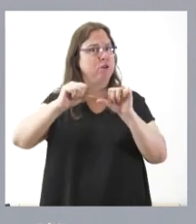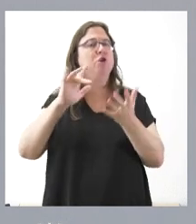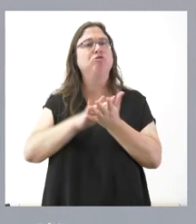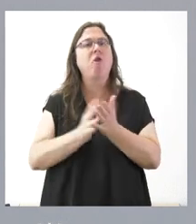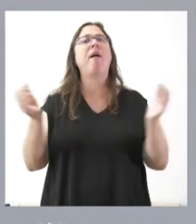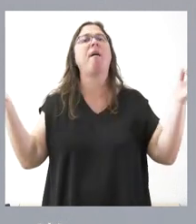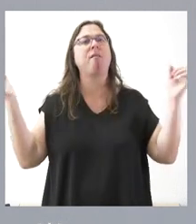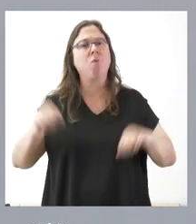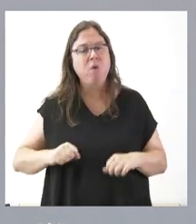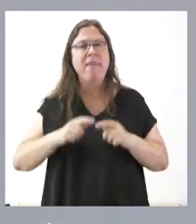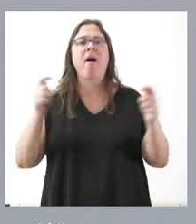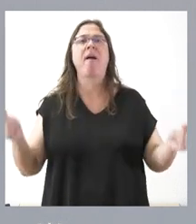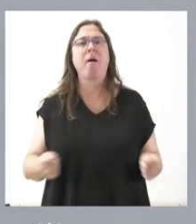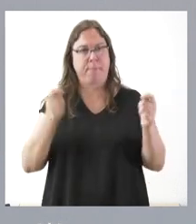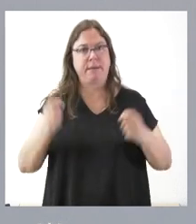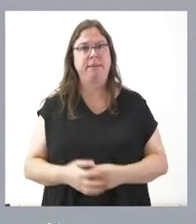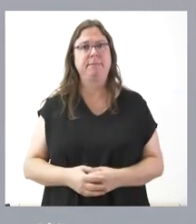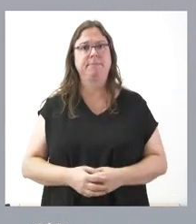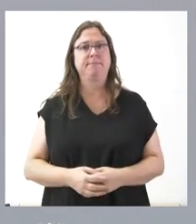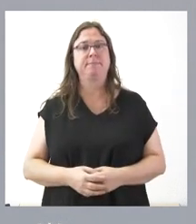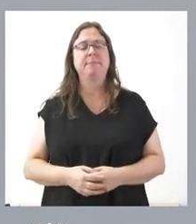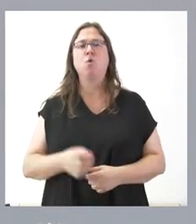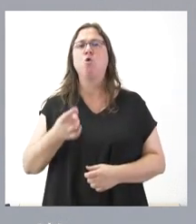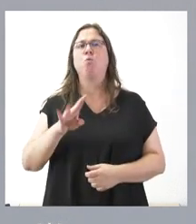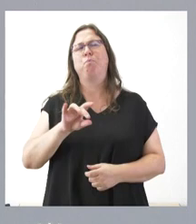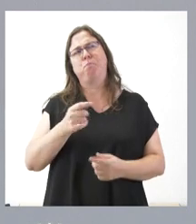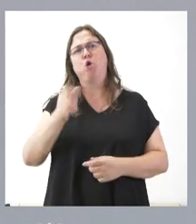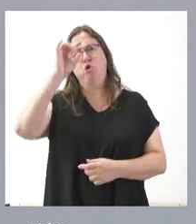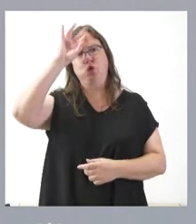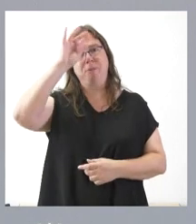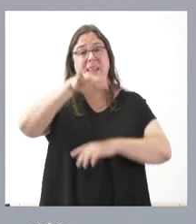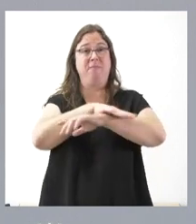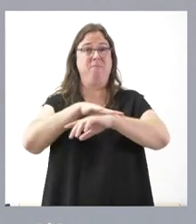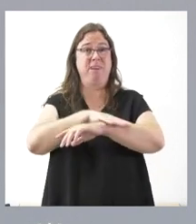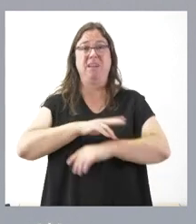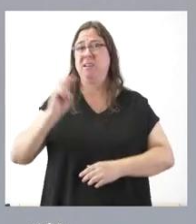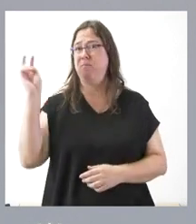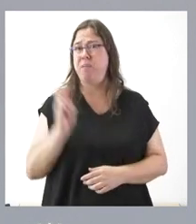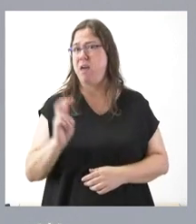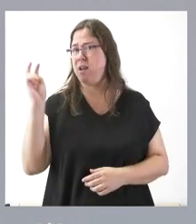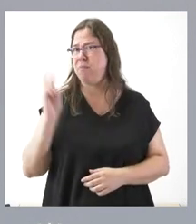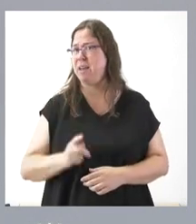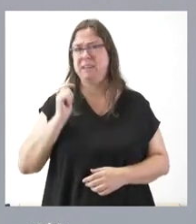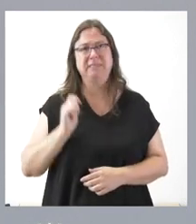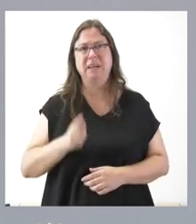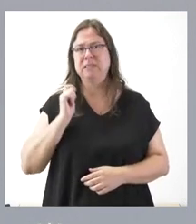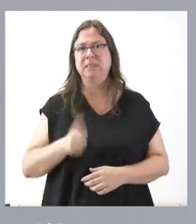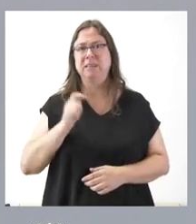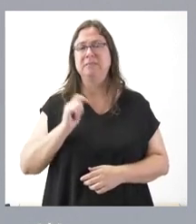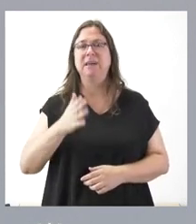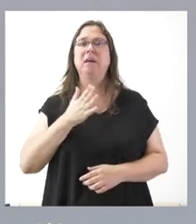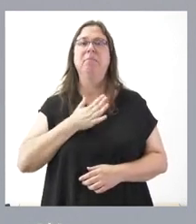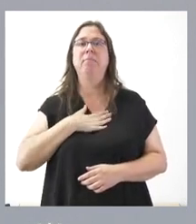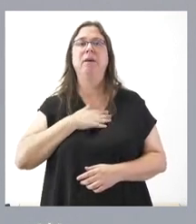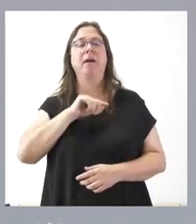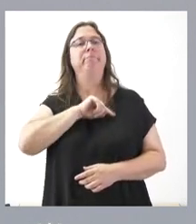de las campañas. Sorprende que una ministra que viene permanentemente a dar lecciones